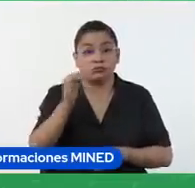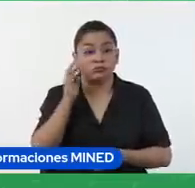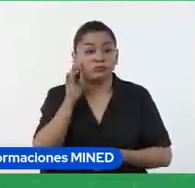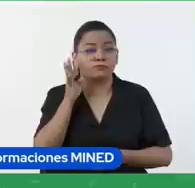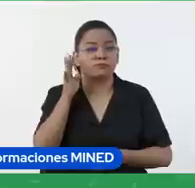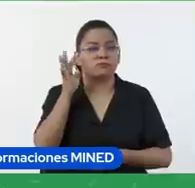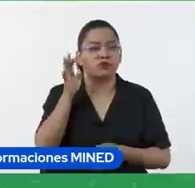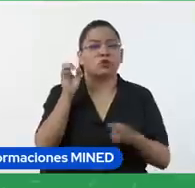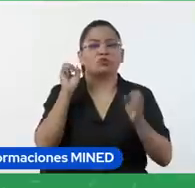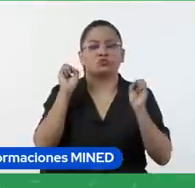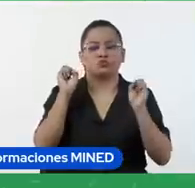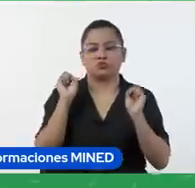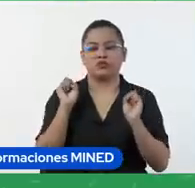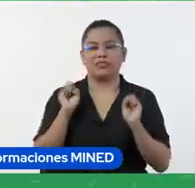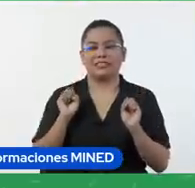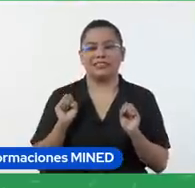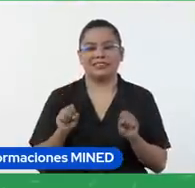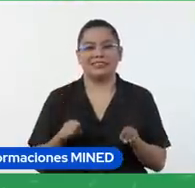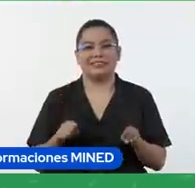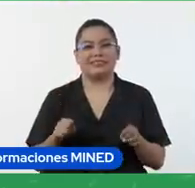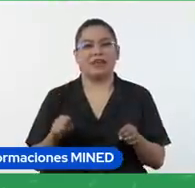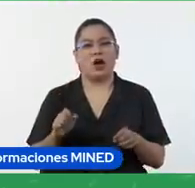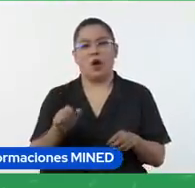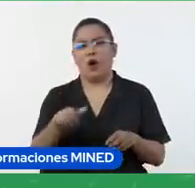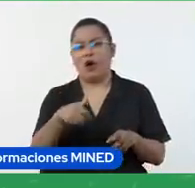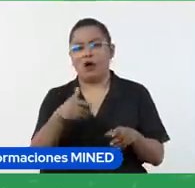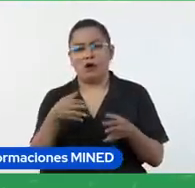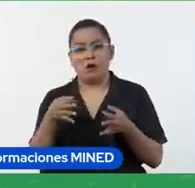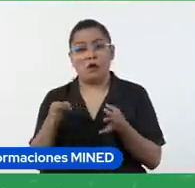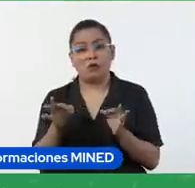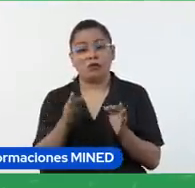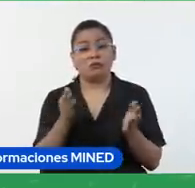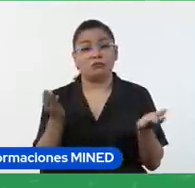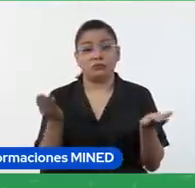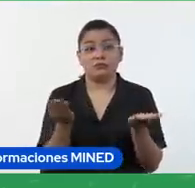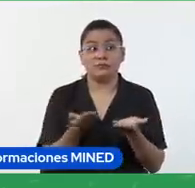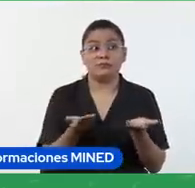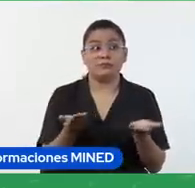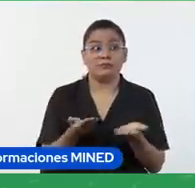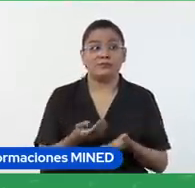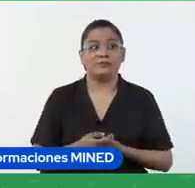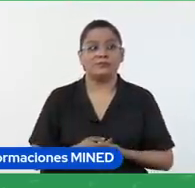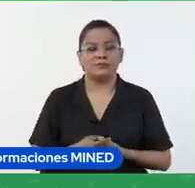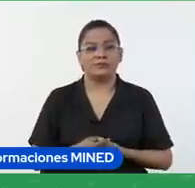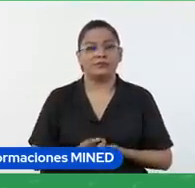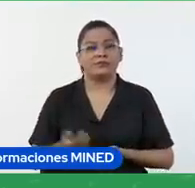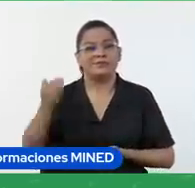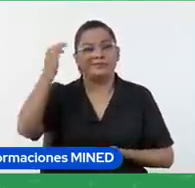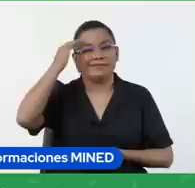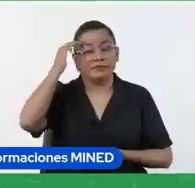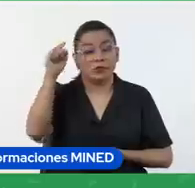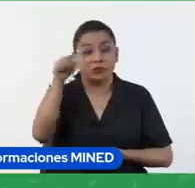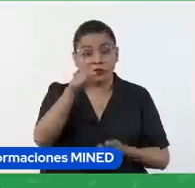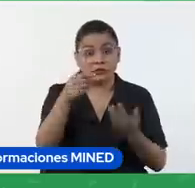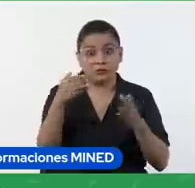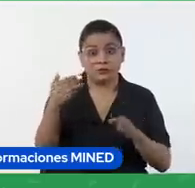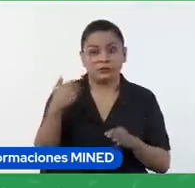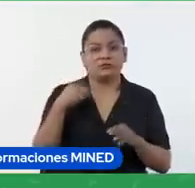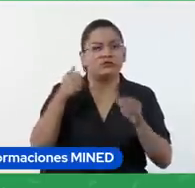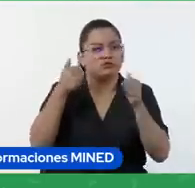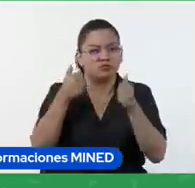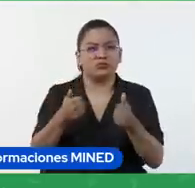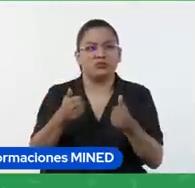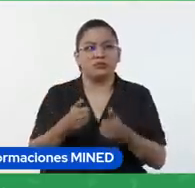pueden encontrar muchas otras formas otras herramientas pero sepan que las que tienen son buenísimas